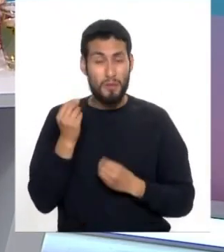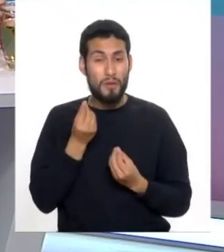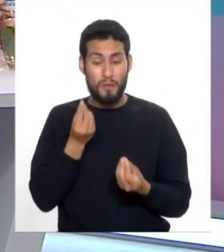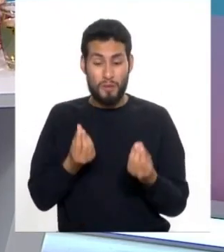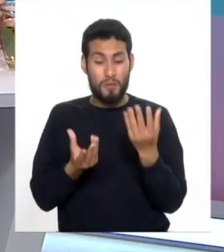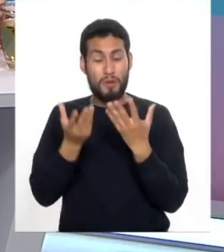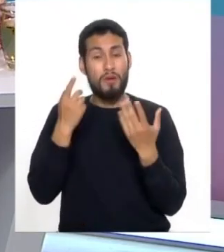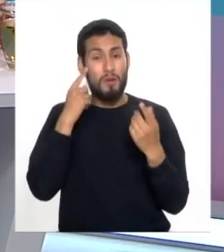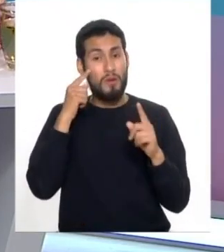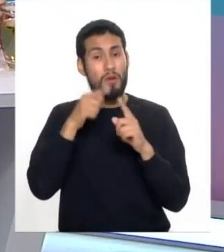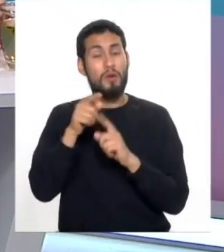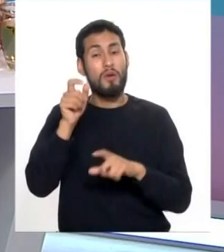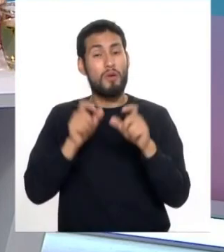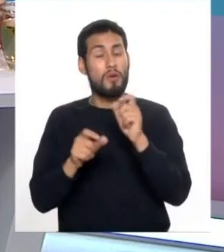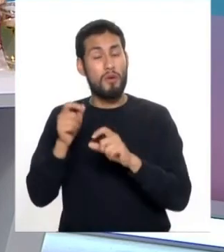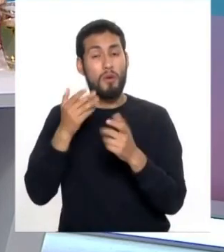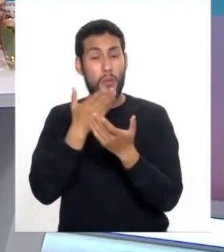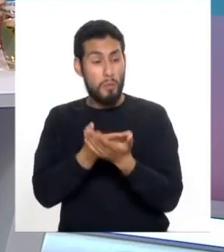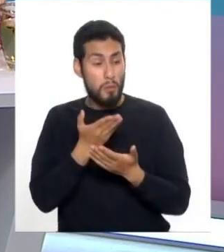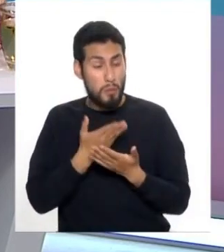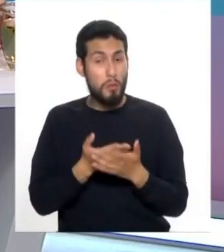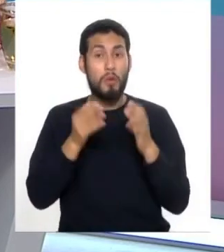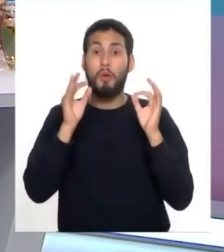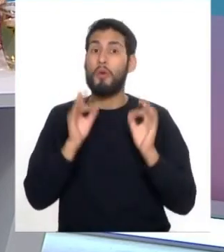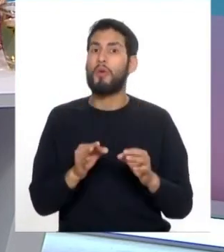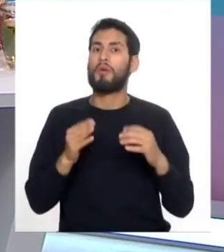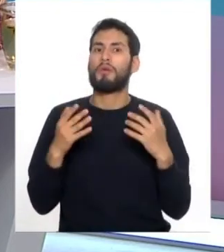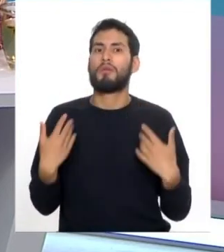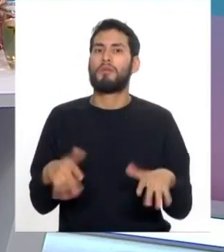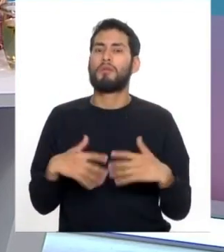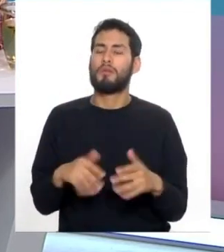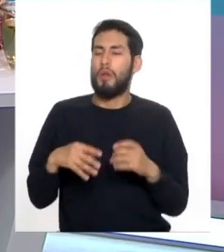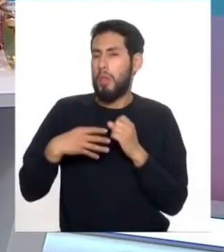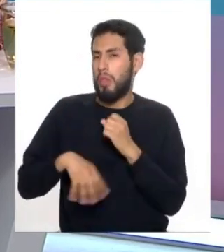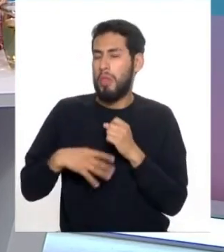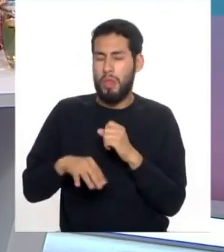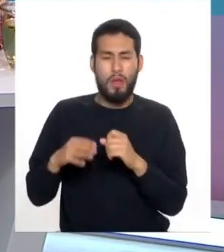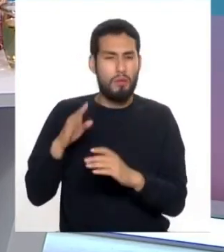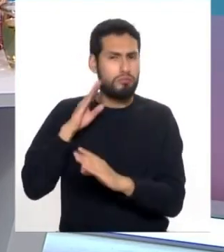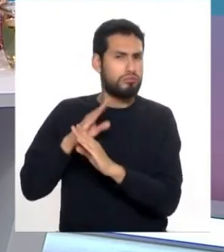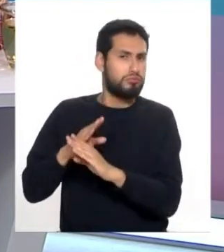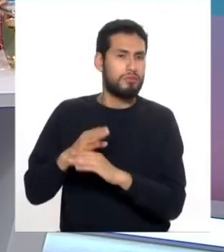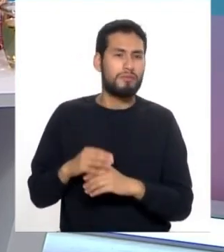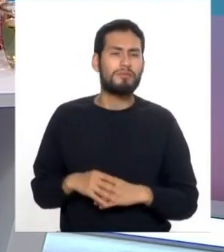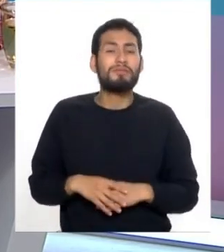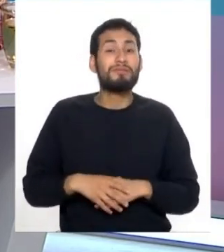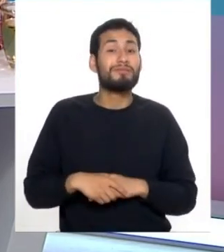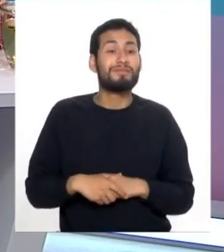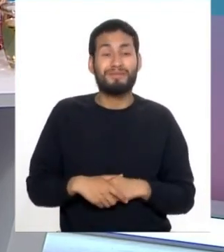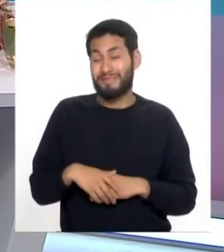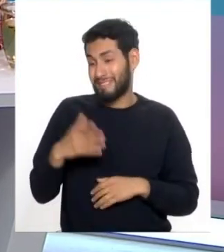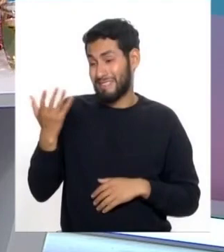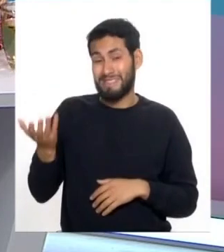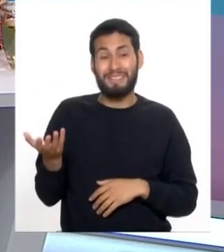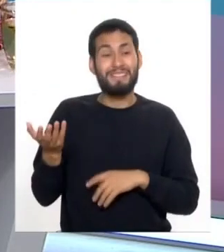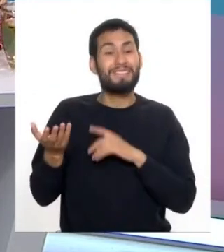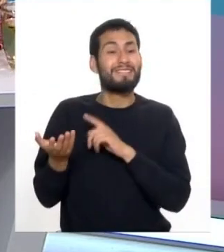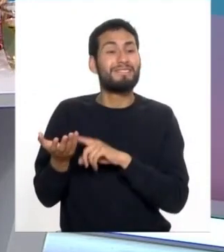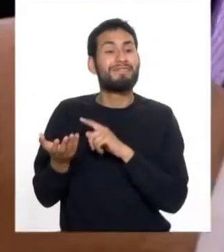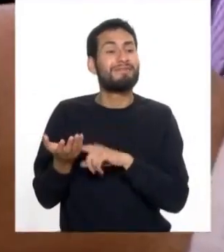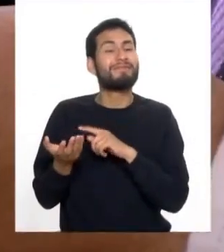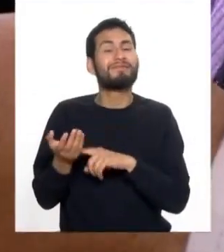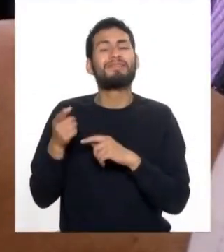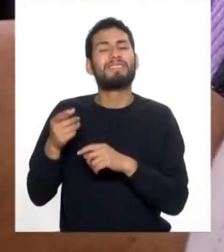en seres humanos y se comprueba el efecto antiderrico aquí tenemos el té